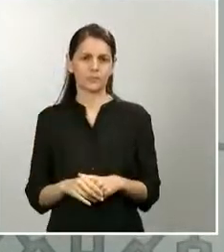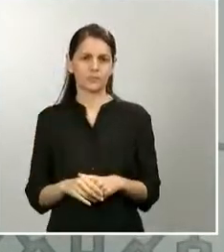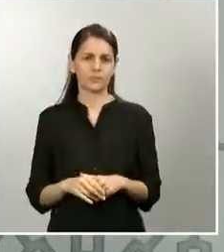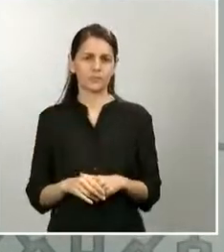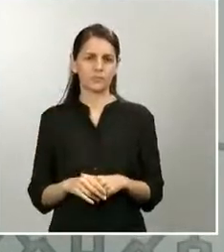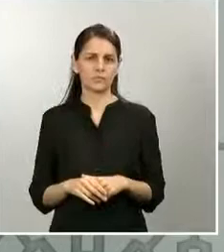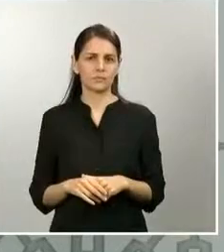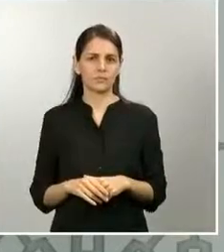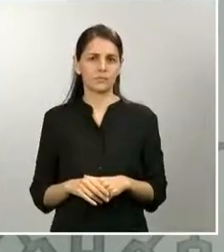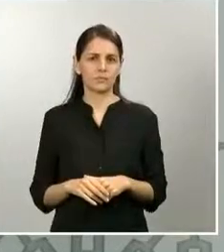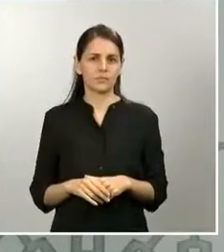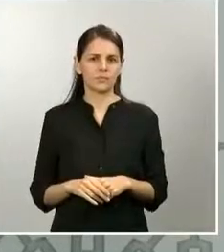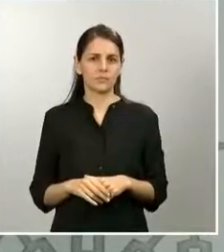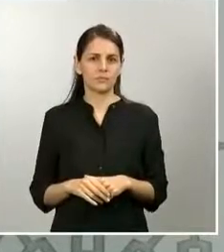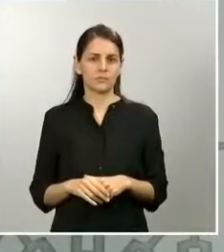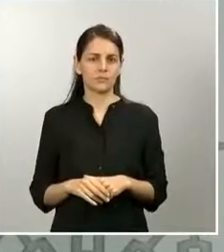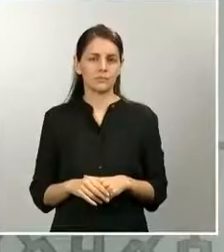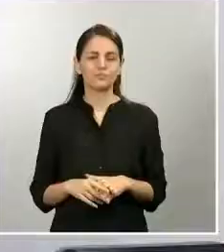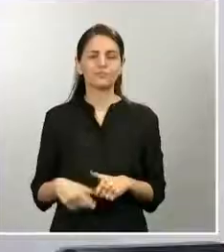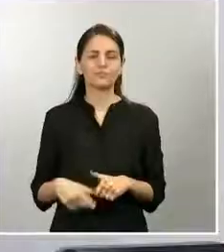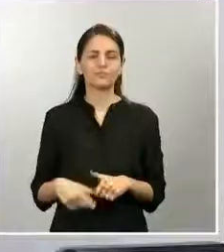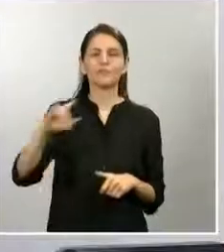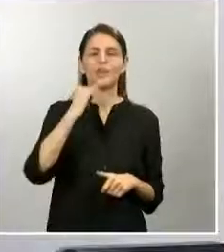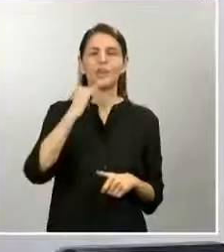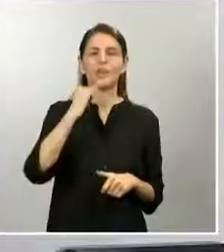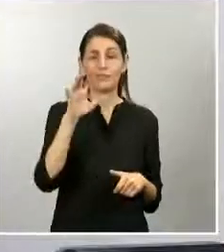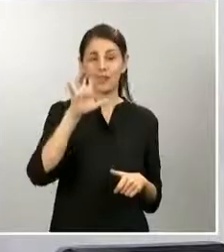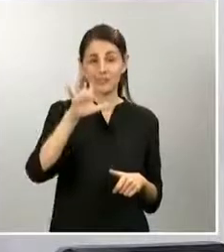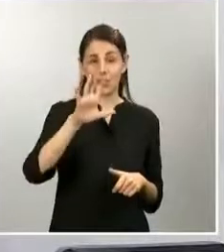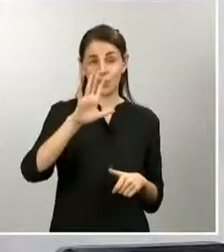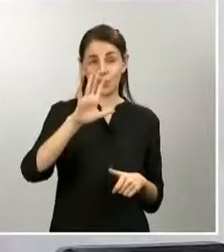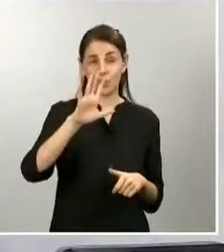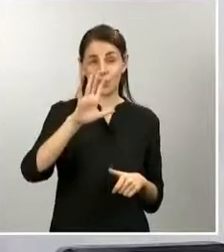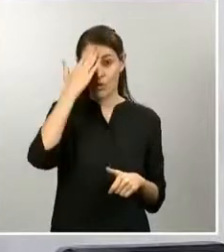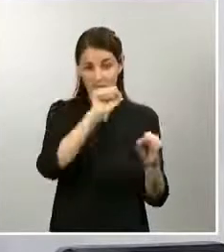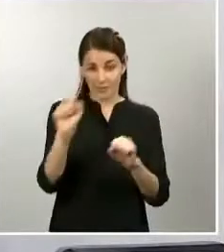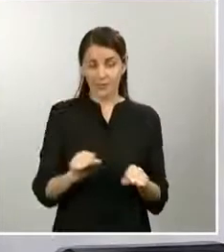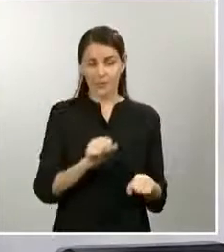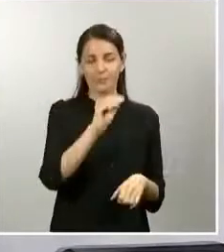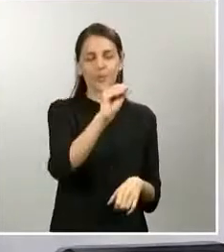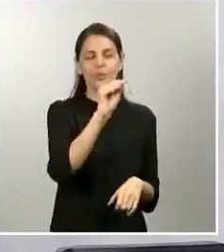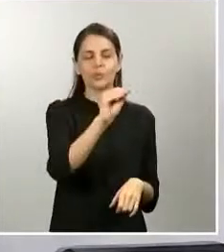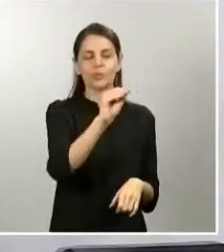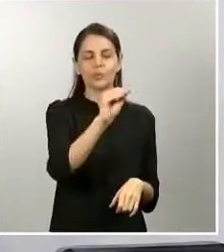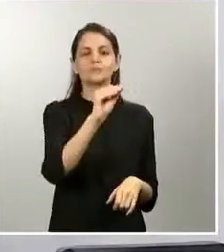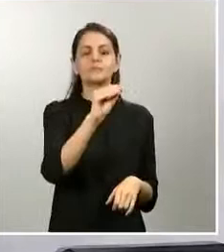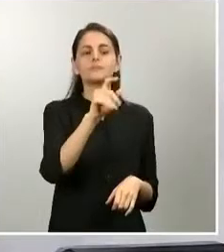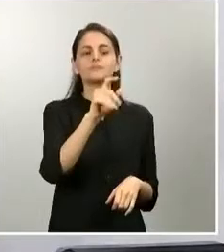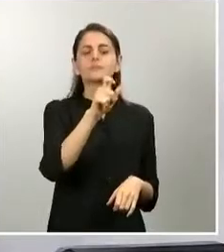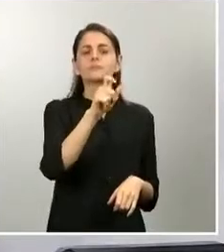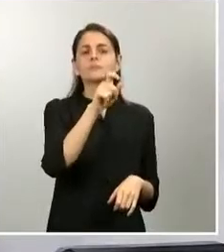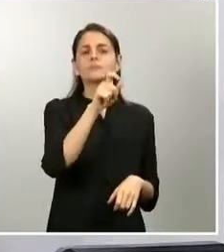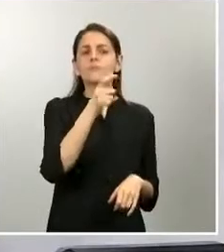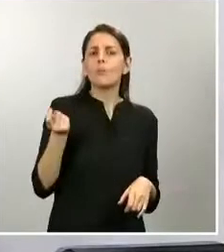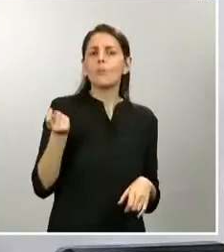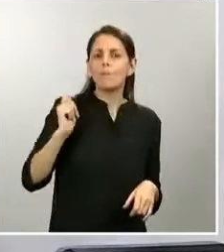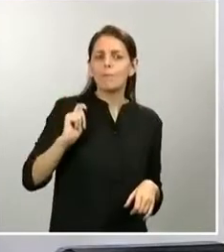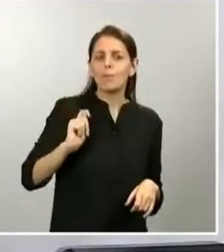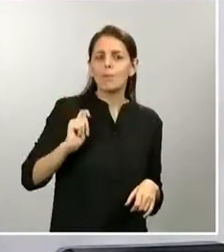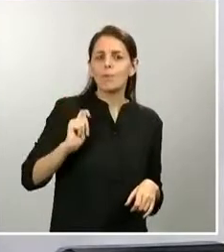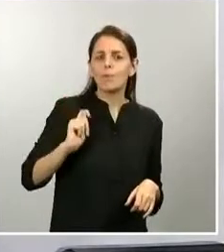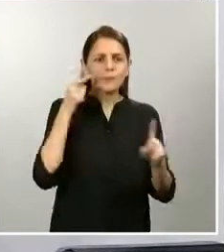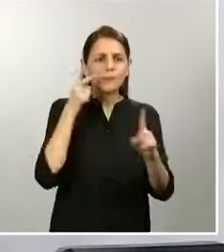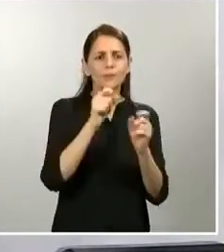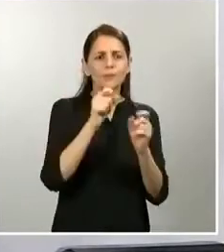Onda Madrid le pregunta al jefe del Estado Mayor de la Defensa, ¿cuántos efectivos hay destinados al transporte de material sanitario y qué